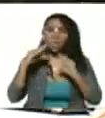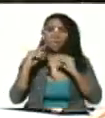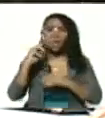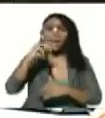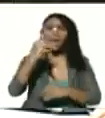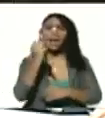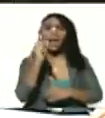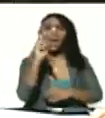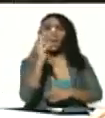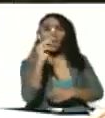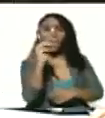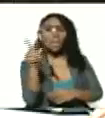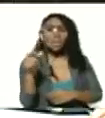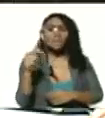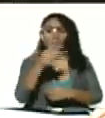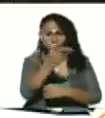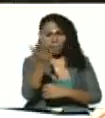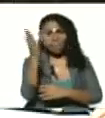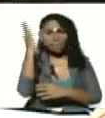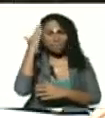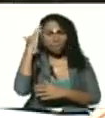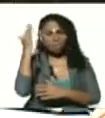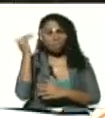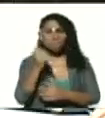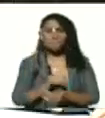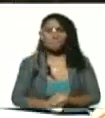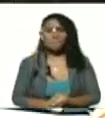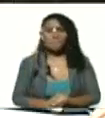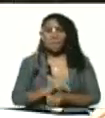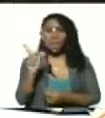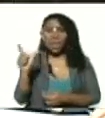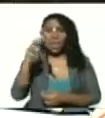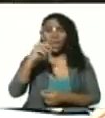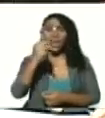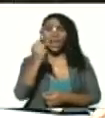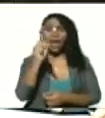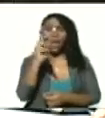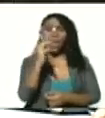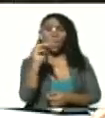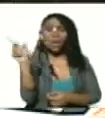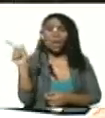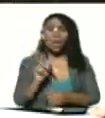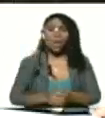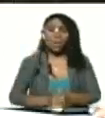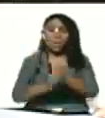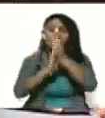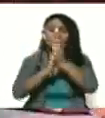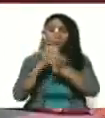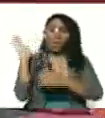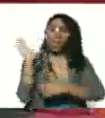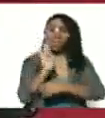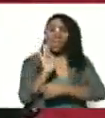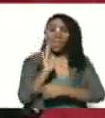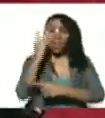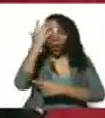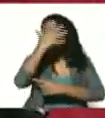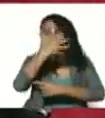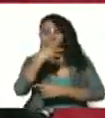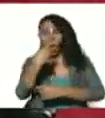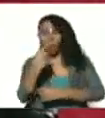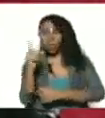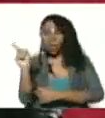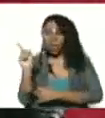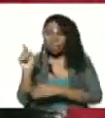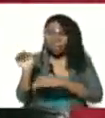Nahum ustedes lo conocen Nahum es un líder que viene desde que era un chamito ¿verdad Silvia?